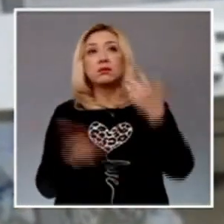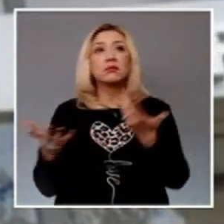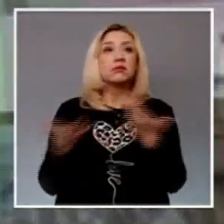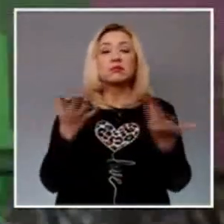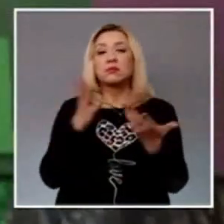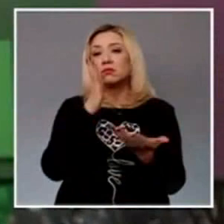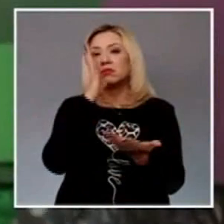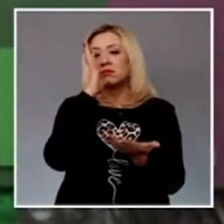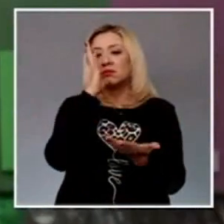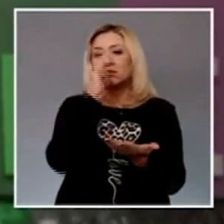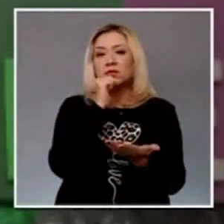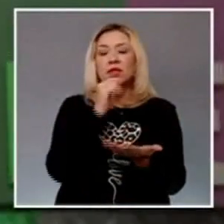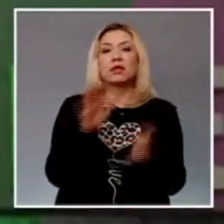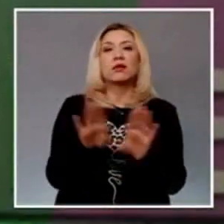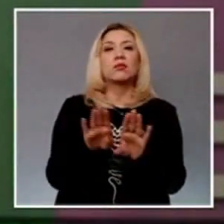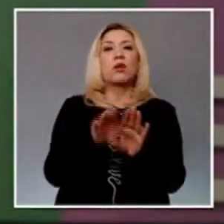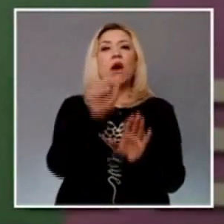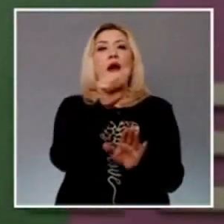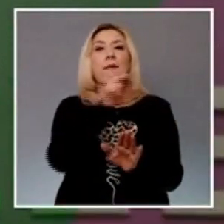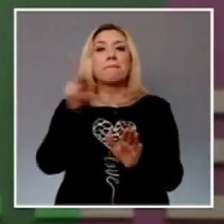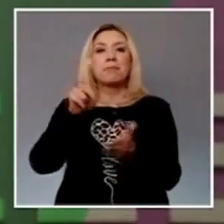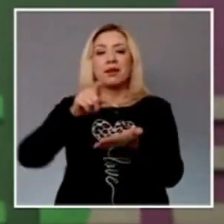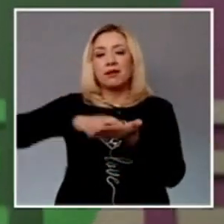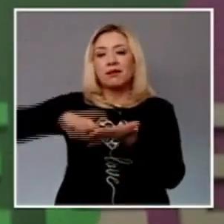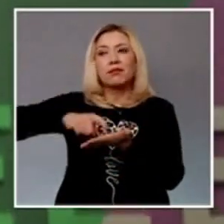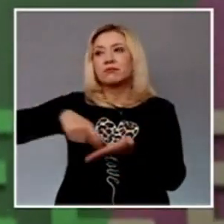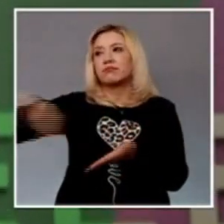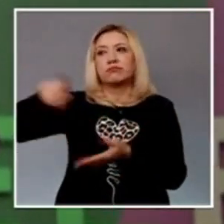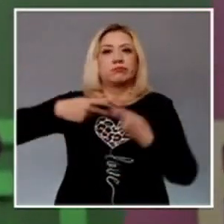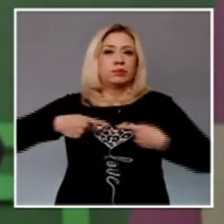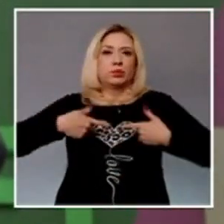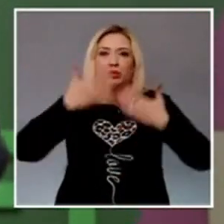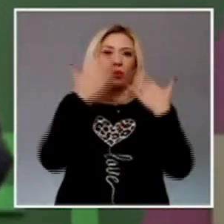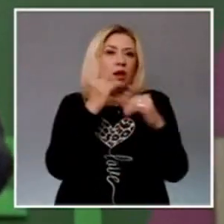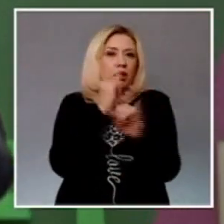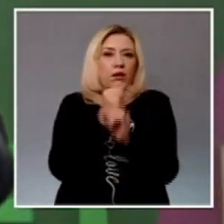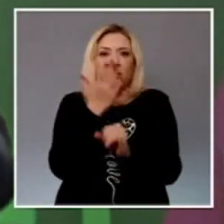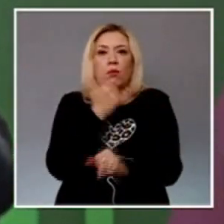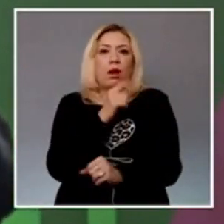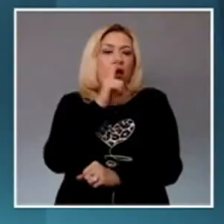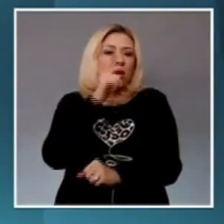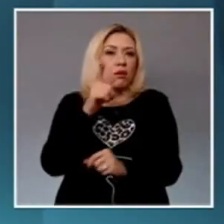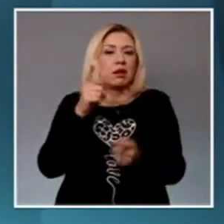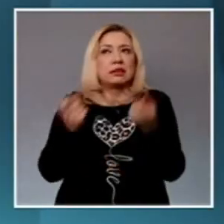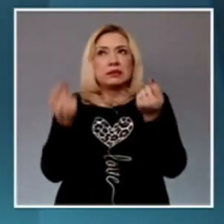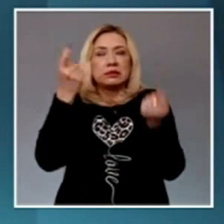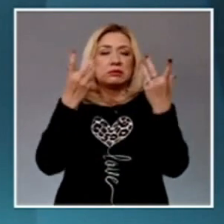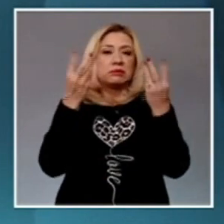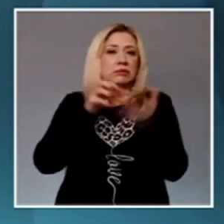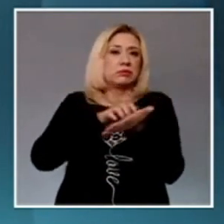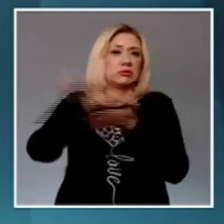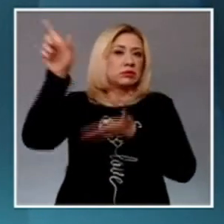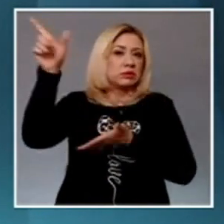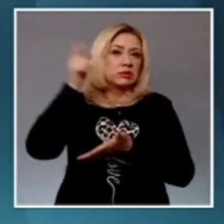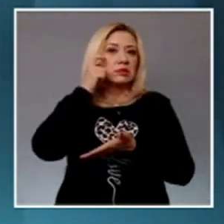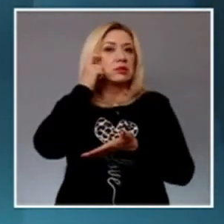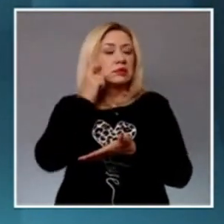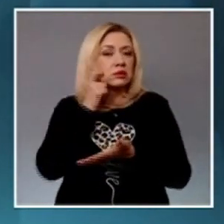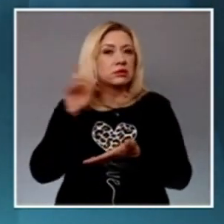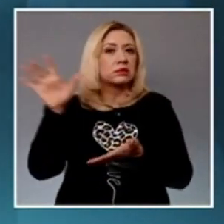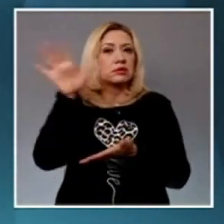aplicación móvil para este fin. El proyecto propone declarar fundados los alegatos del actor, ya que el Consejo General no